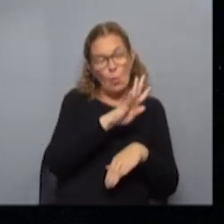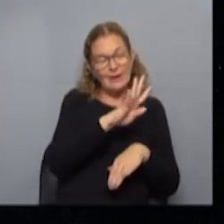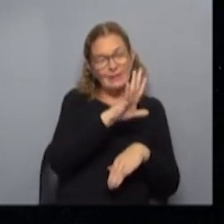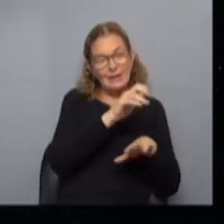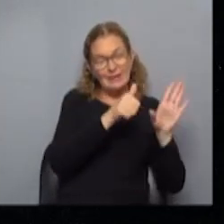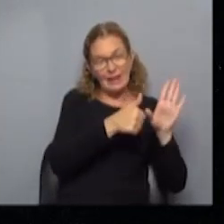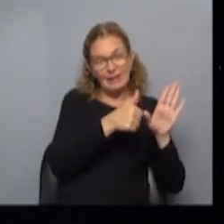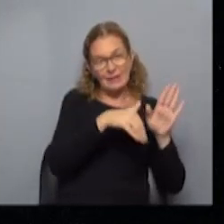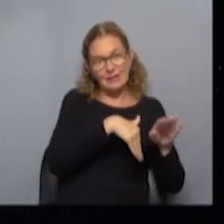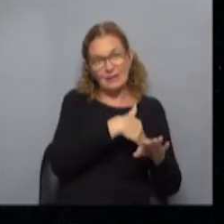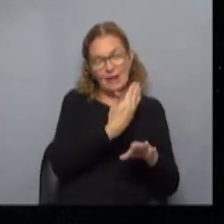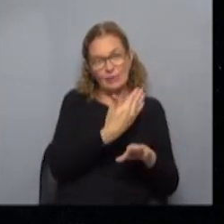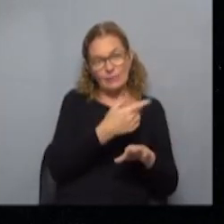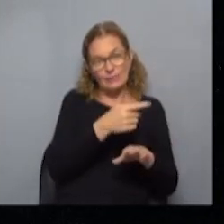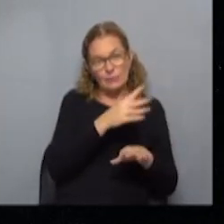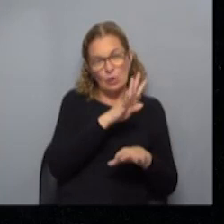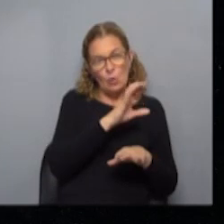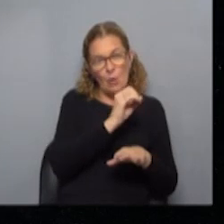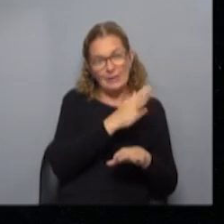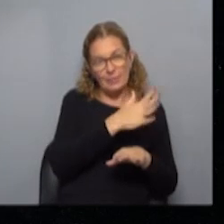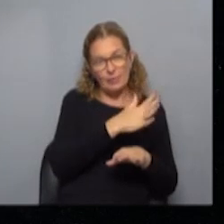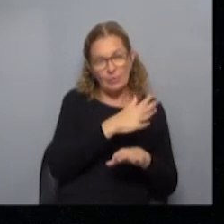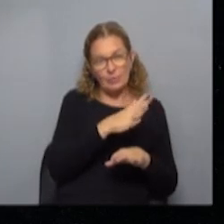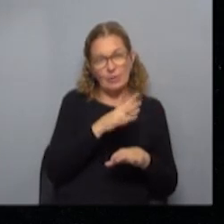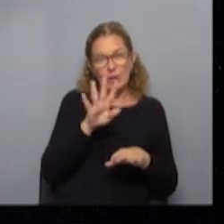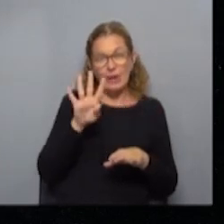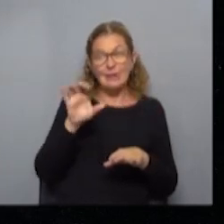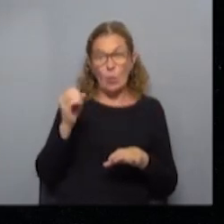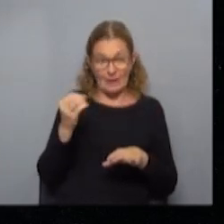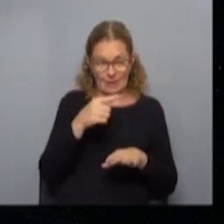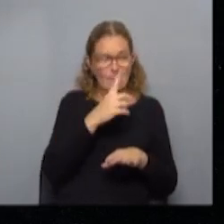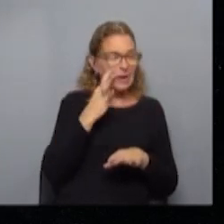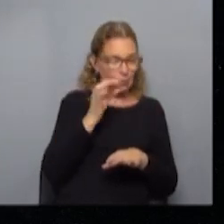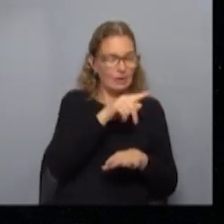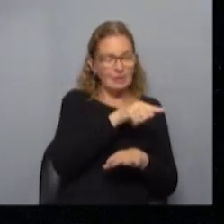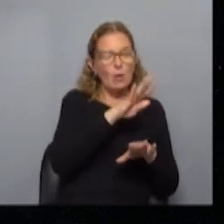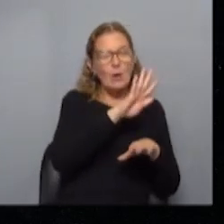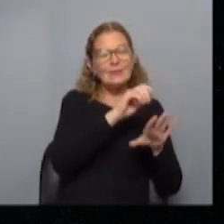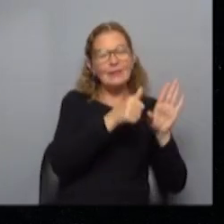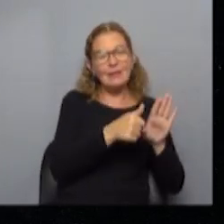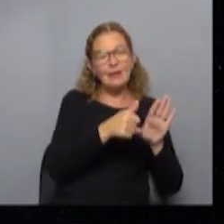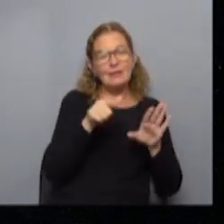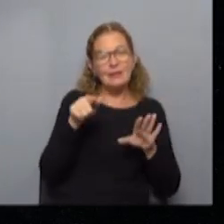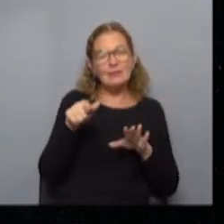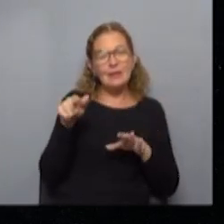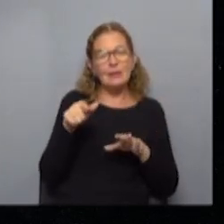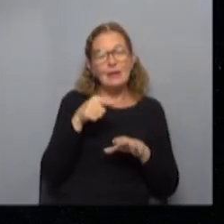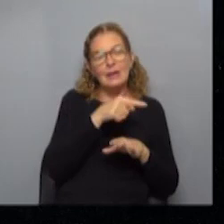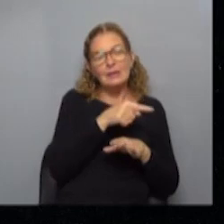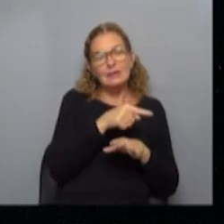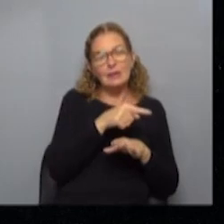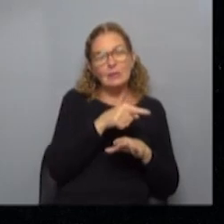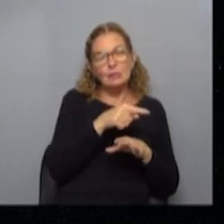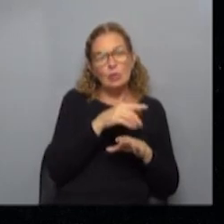46 grados 40 aproximadamente terma de Arapey en donde terma del Daimán tiene